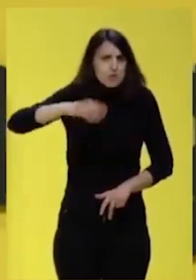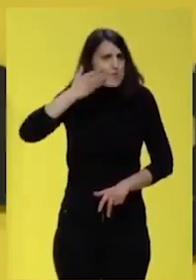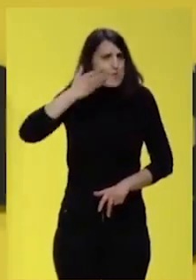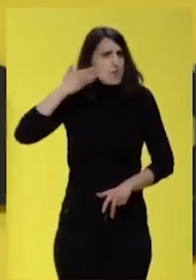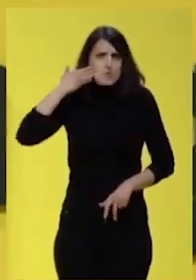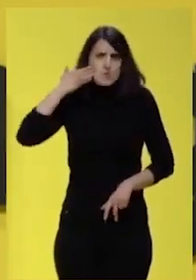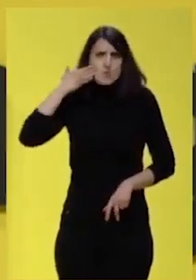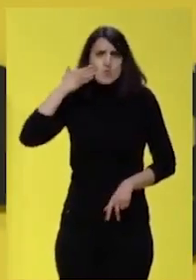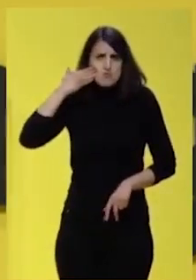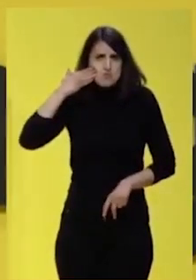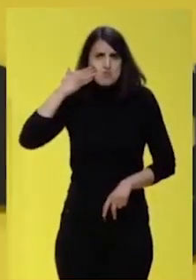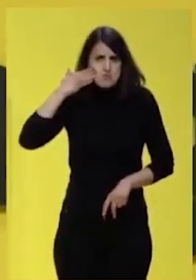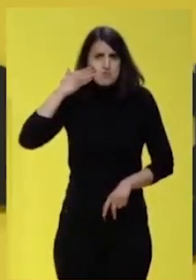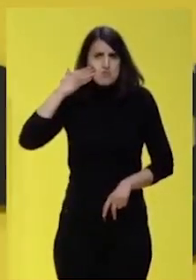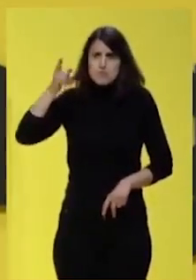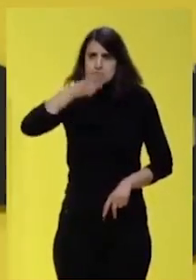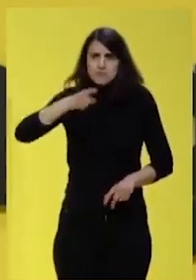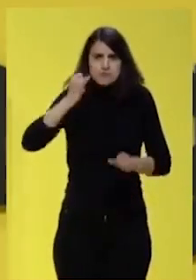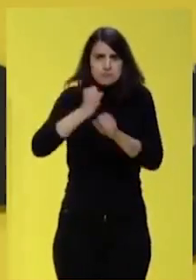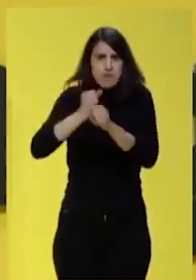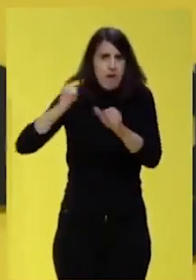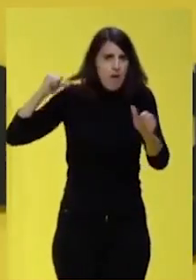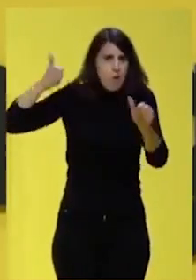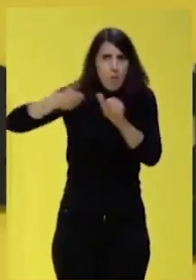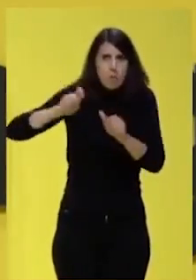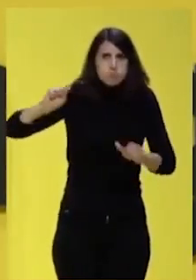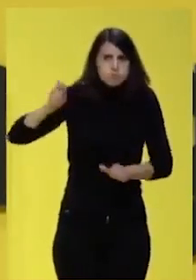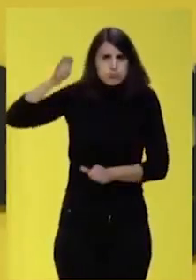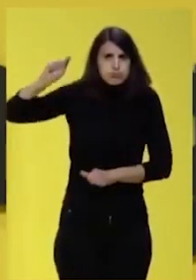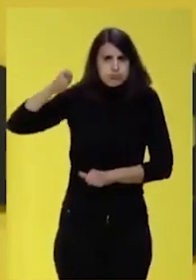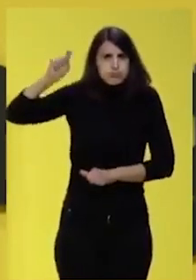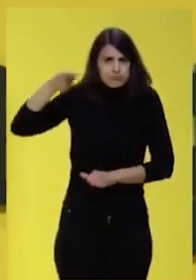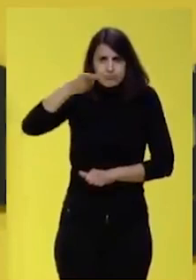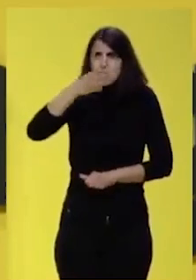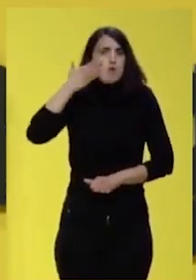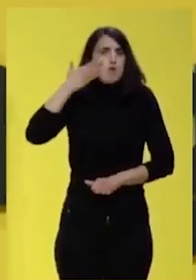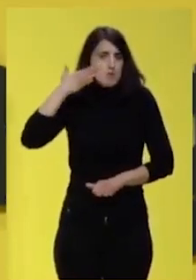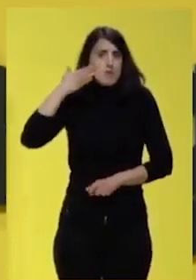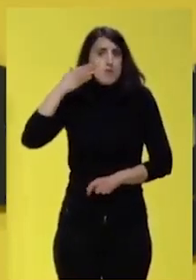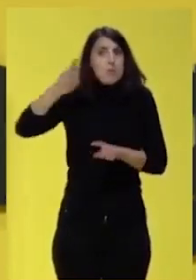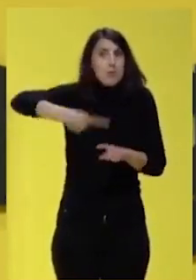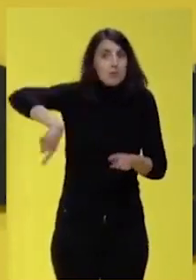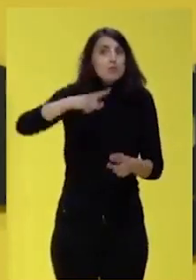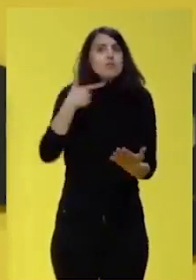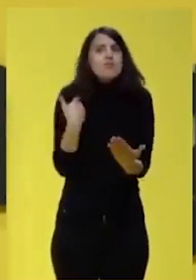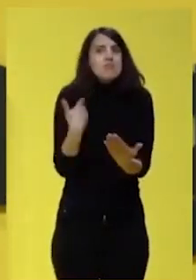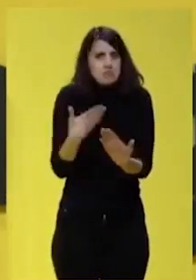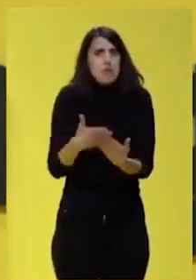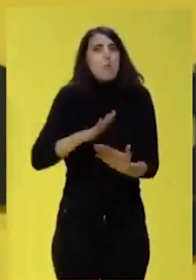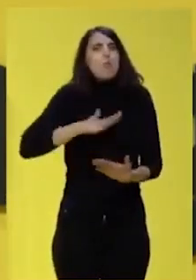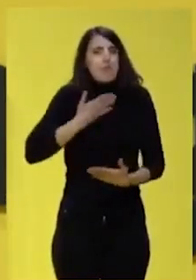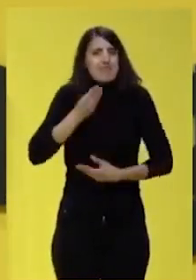orgullosos y muy orgullosas de todo lo que habéis hecho, porque, entre otras cosas, habéis demostrado que se puede hacer.